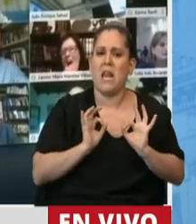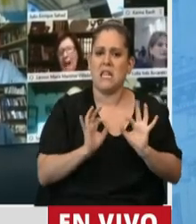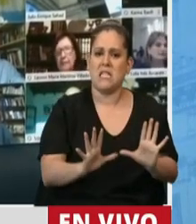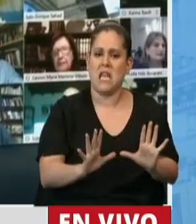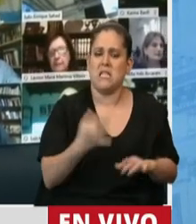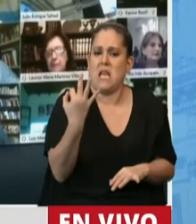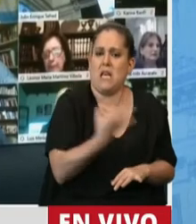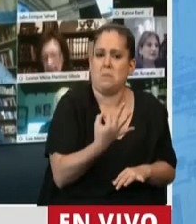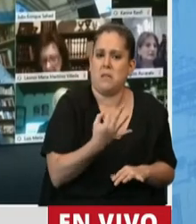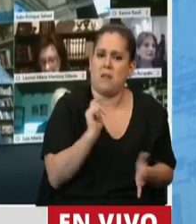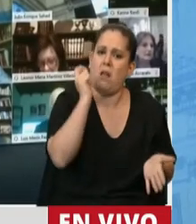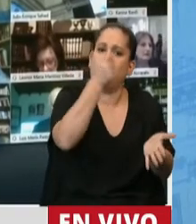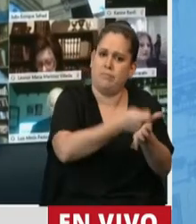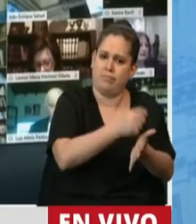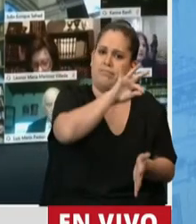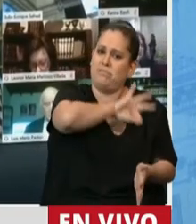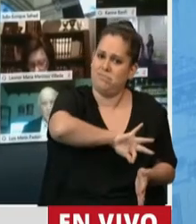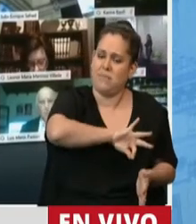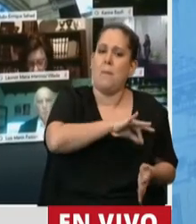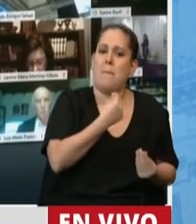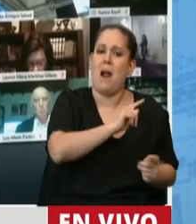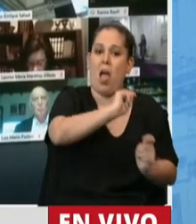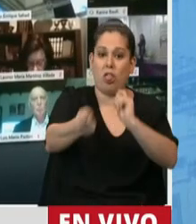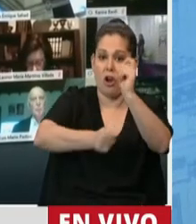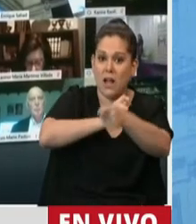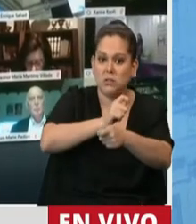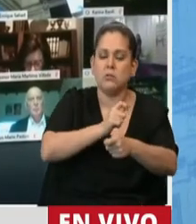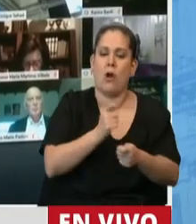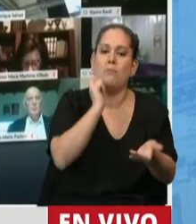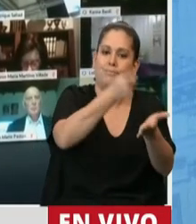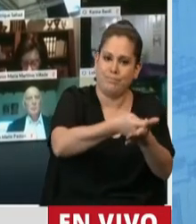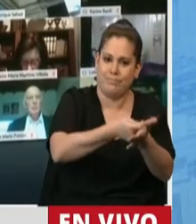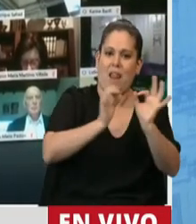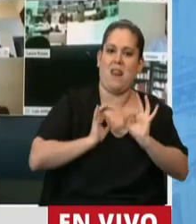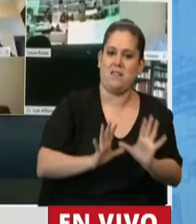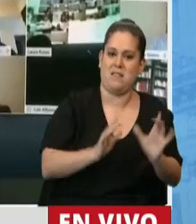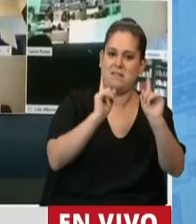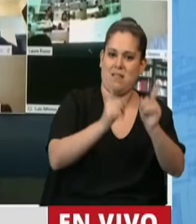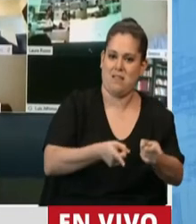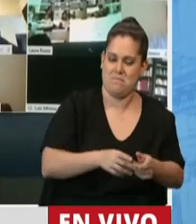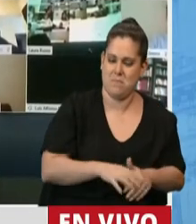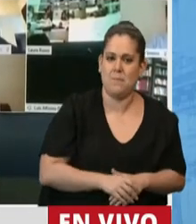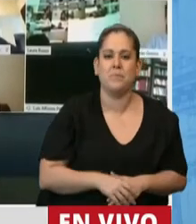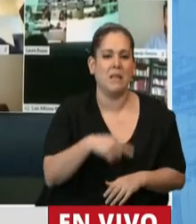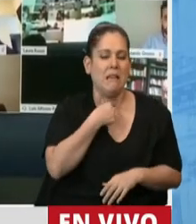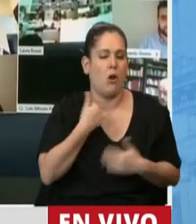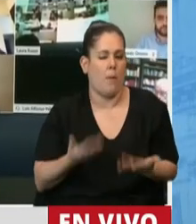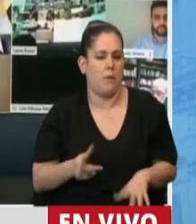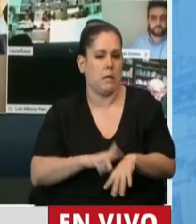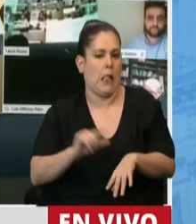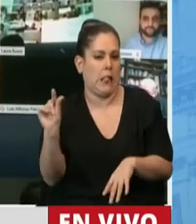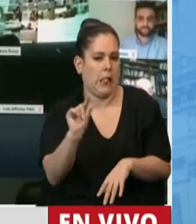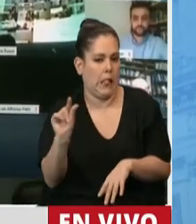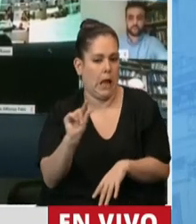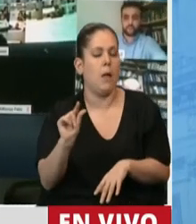remunerada por dos días por cada donación de plasma que hagan. Quiero aprovechar este pequeño tiempo que tengo